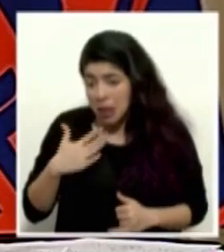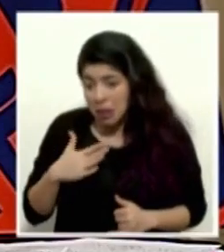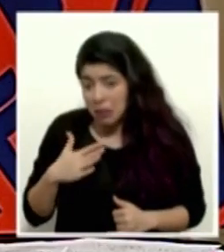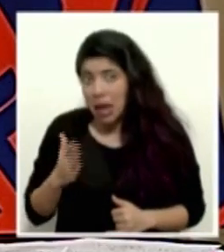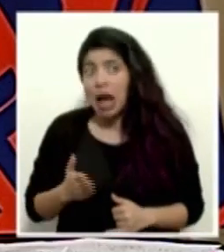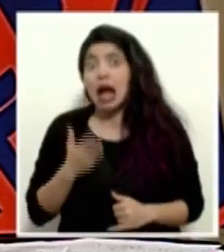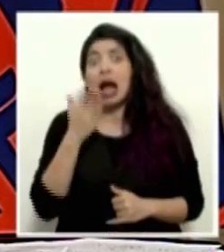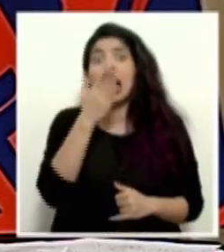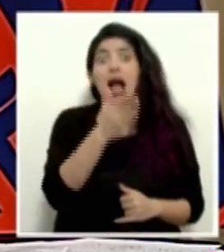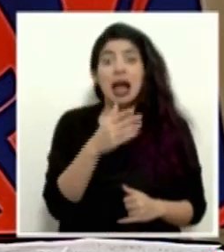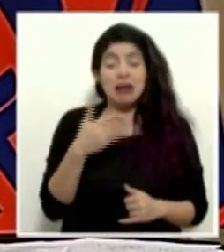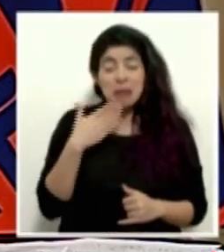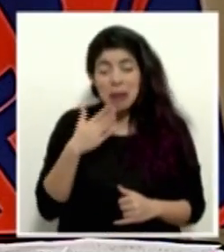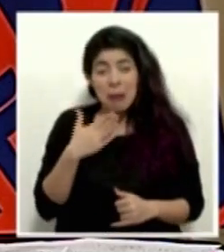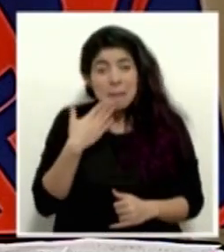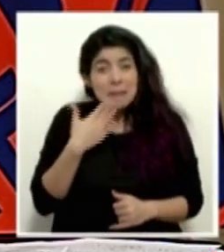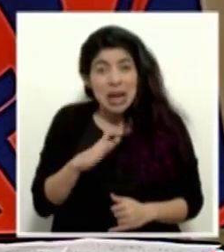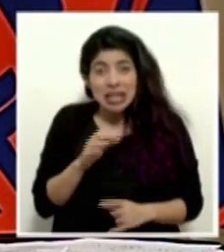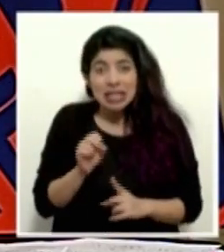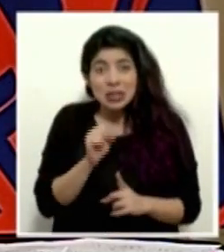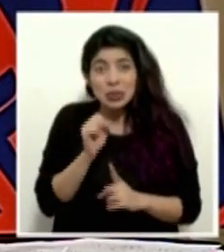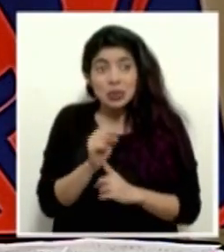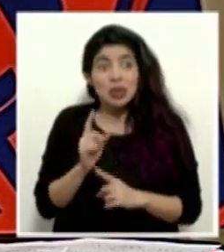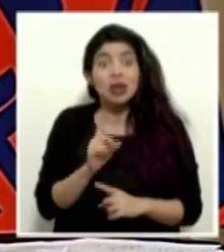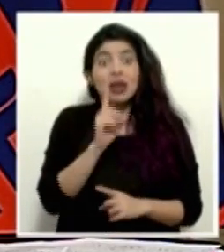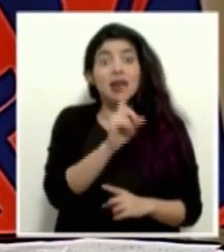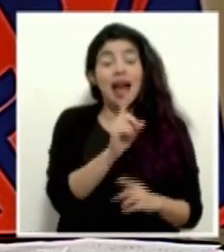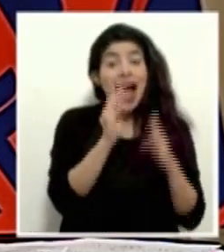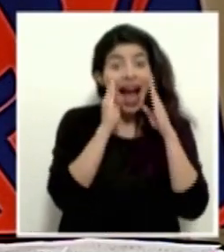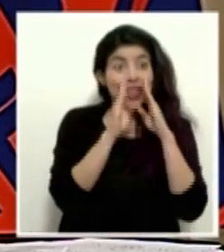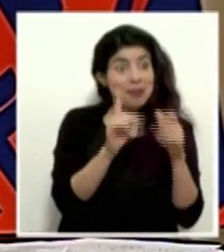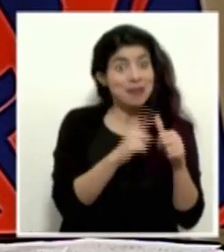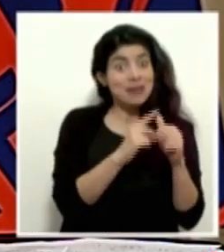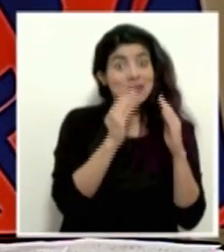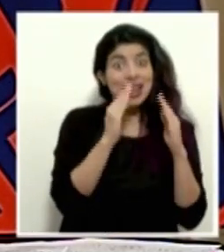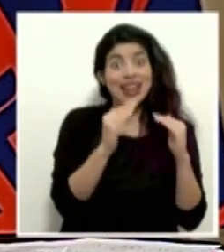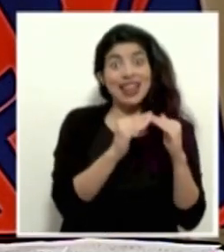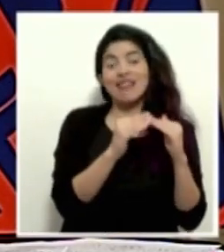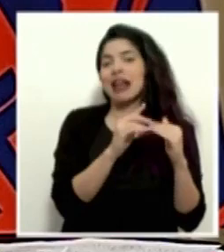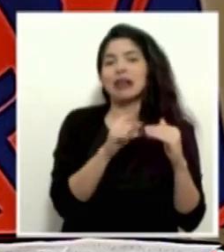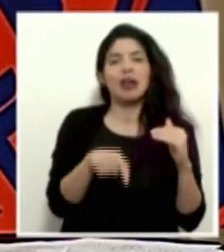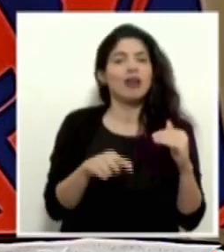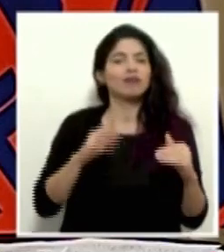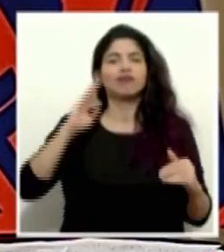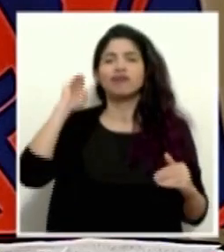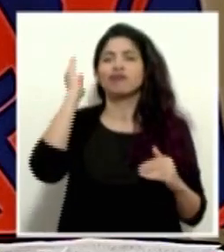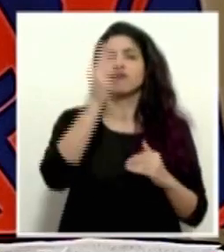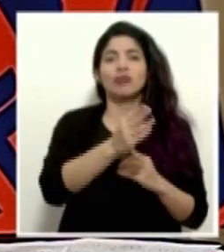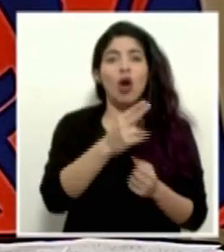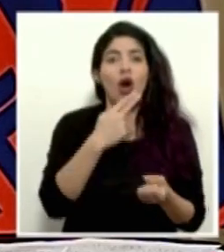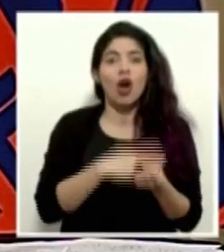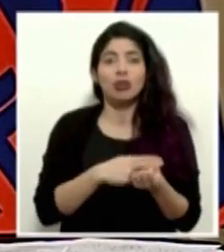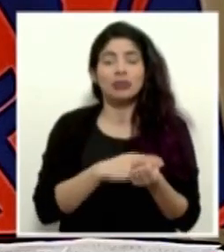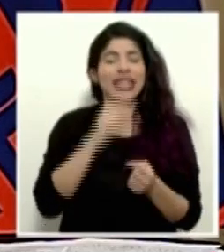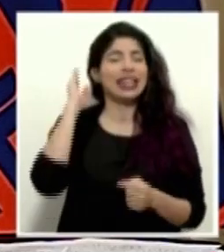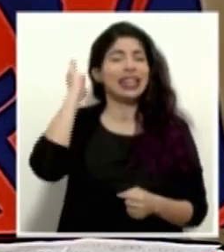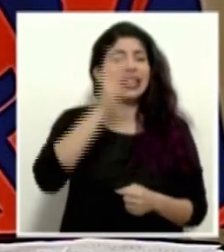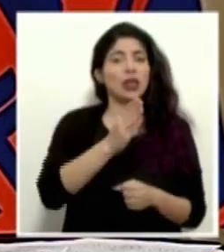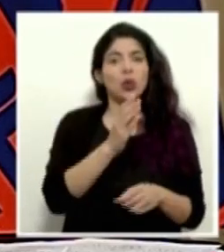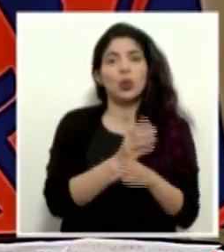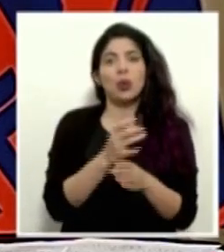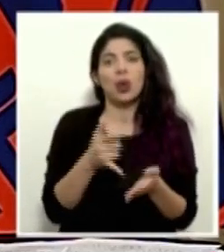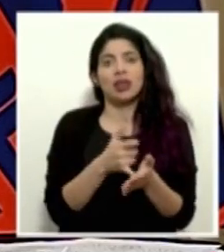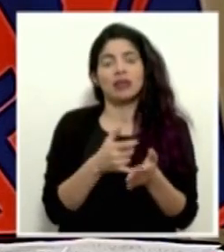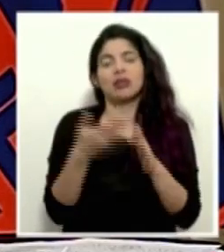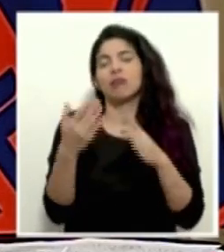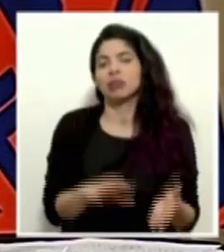entonces se agravan en serio, no pasan por atención primaria, sino que van directo al hospital y a veces directo a cuidados intensivos